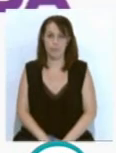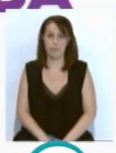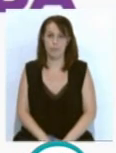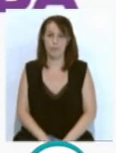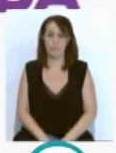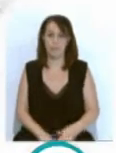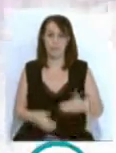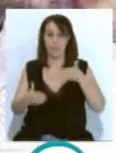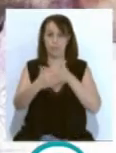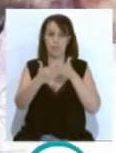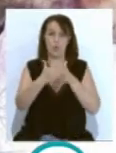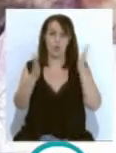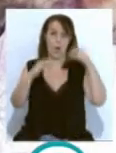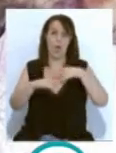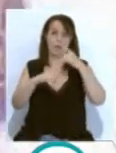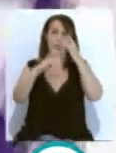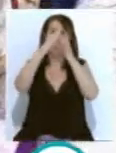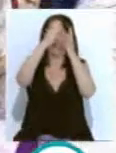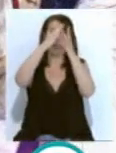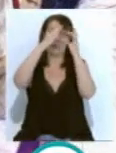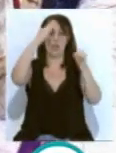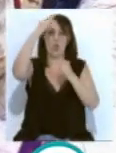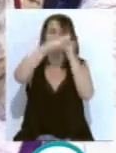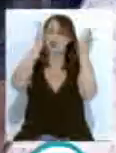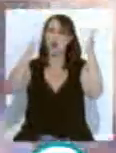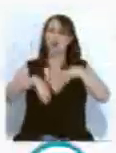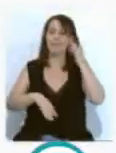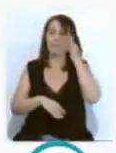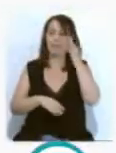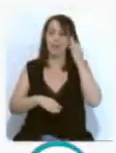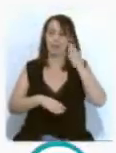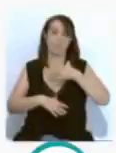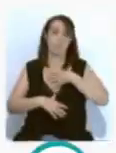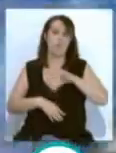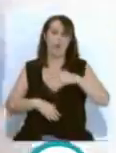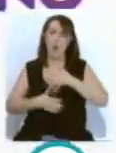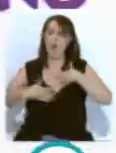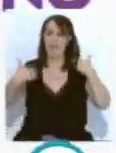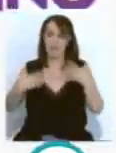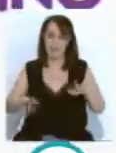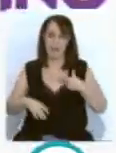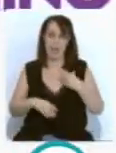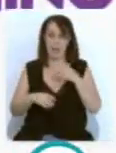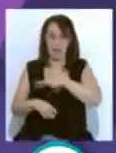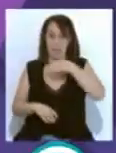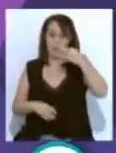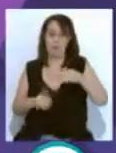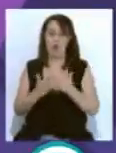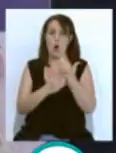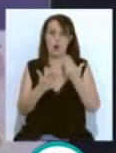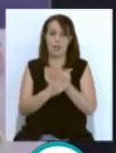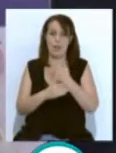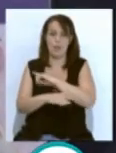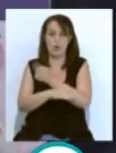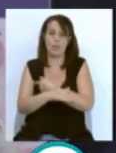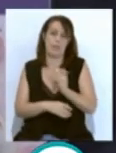No hay barreras ni techos de cristal. Las niñas pueden ser lo que quieran ser. Es el espíritu de las Jornadas Deportivas Cracks